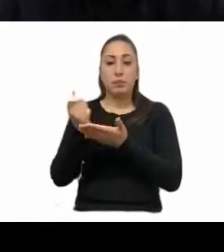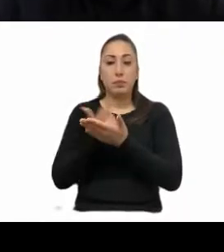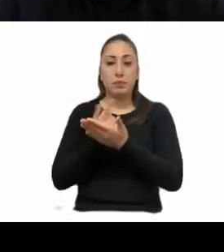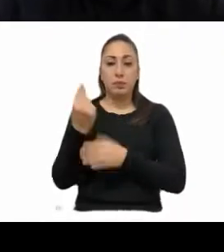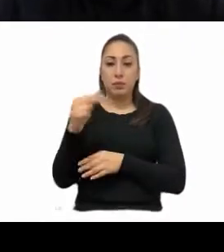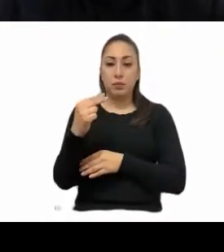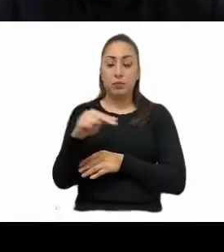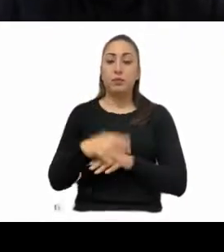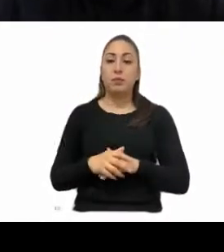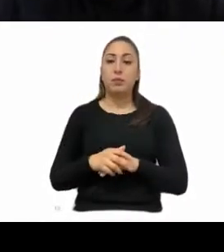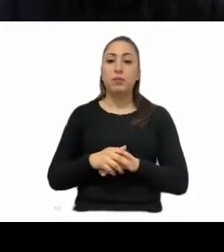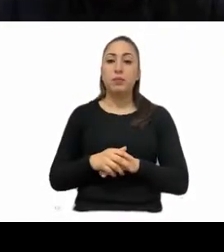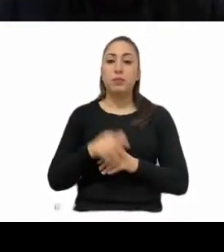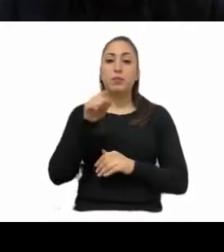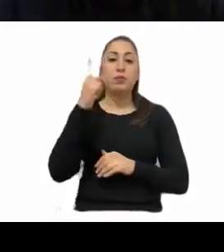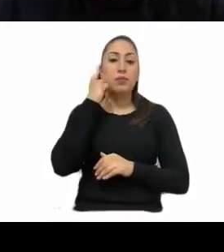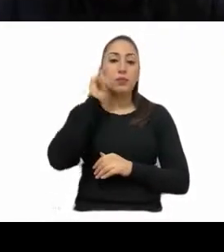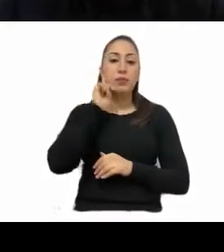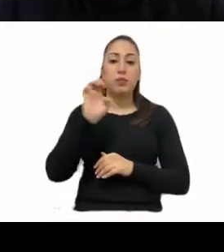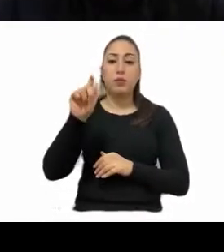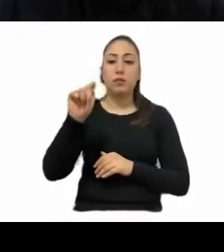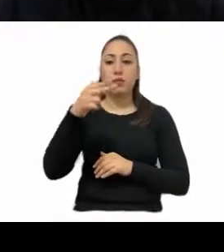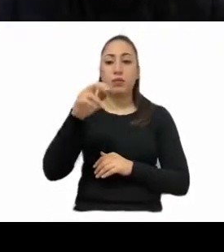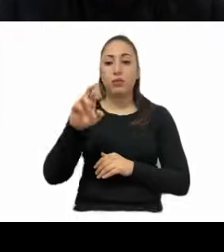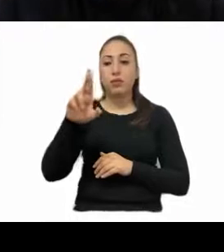asistencia. Diputada Esther Silvia Sánchez Barrios.